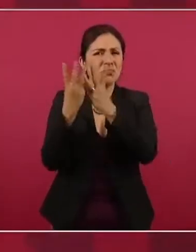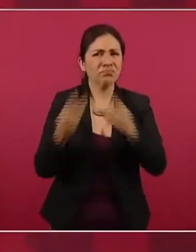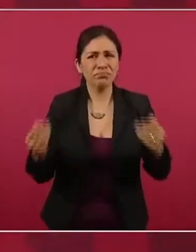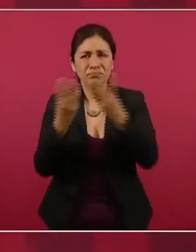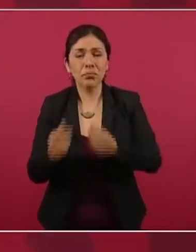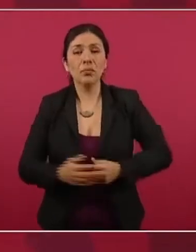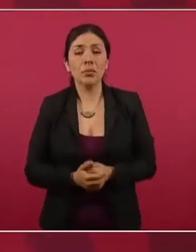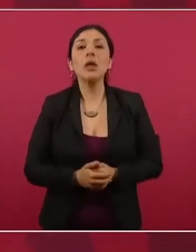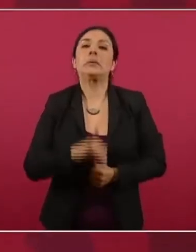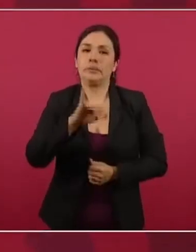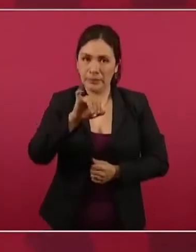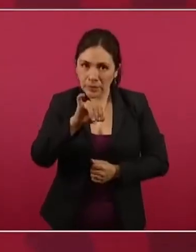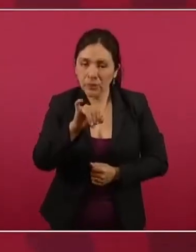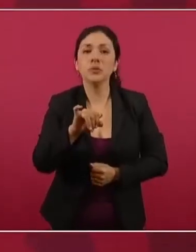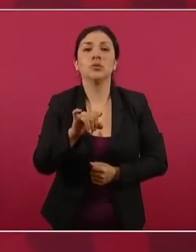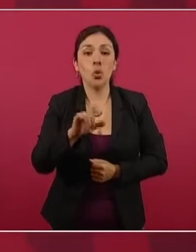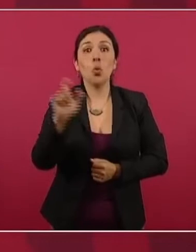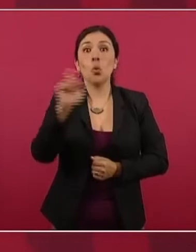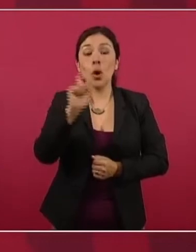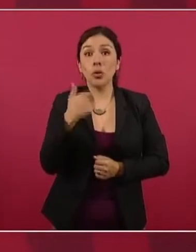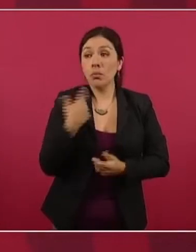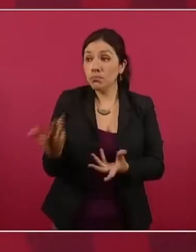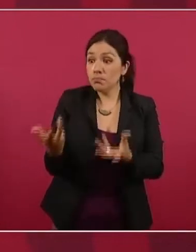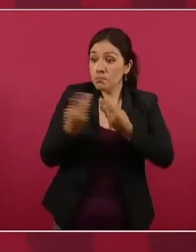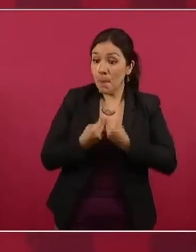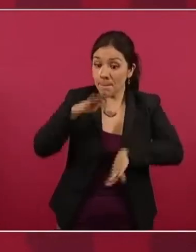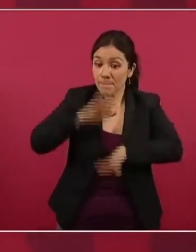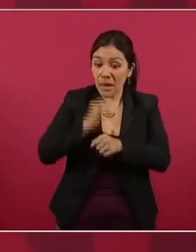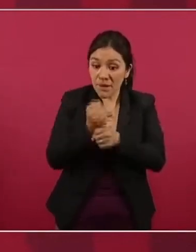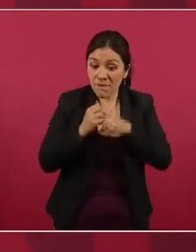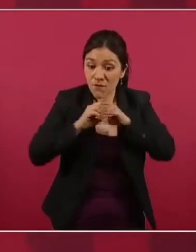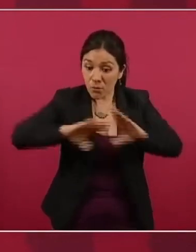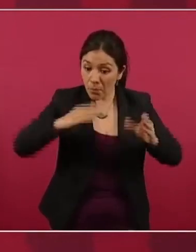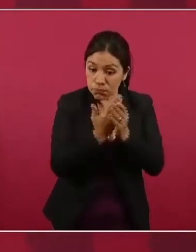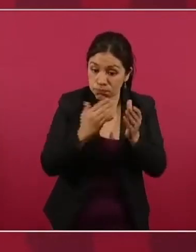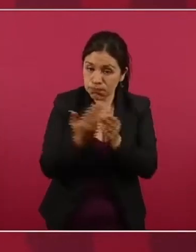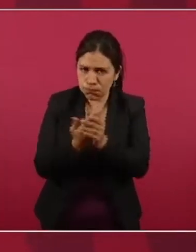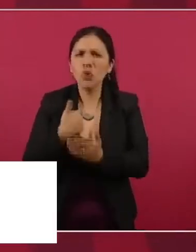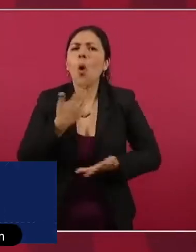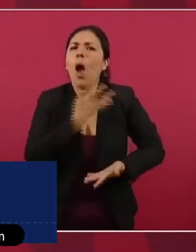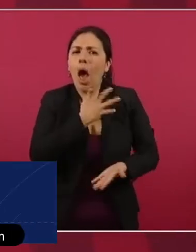más información, que ya tenemos mucha,